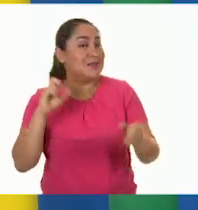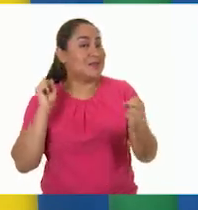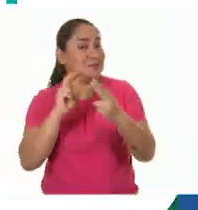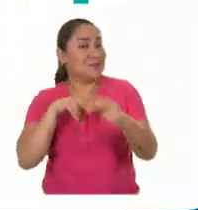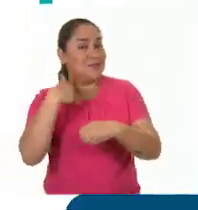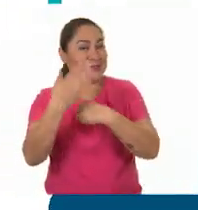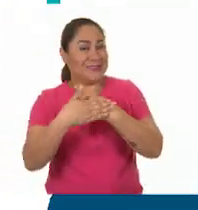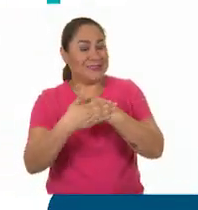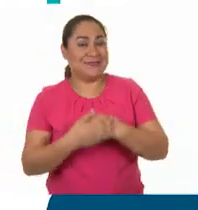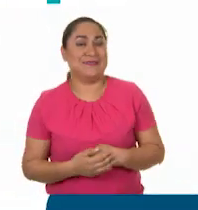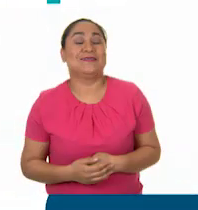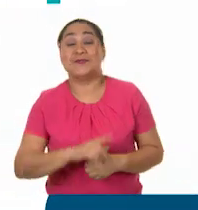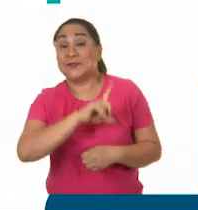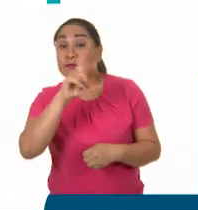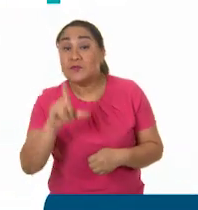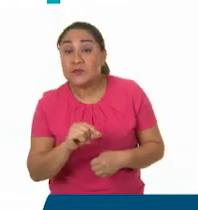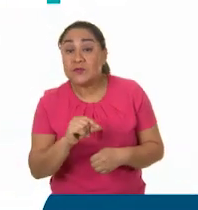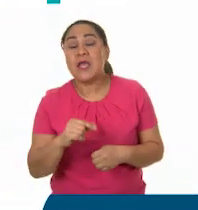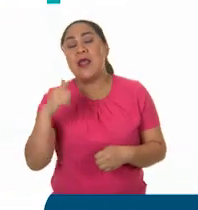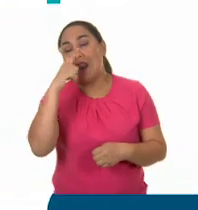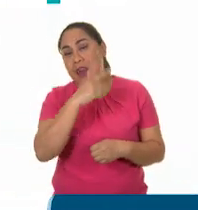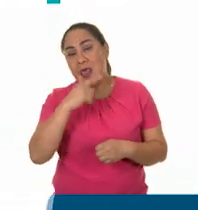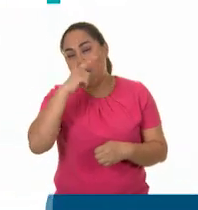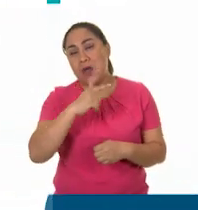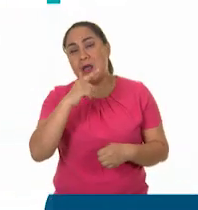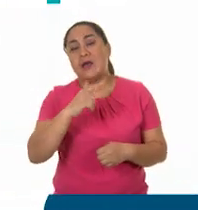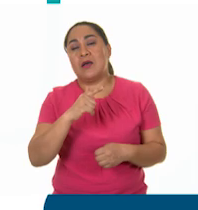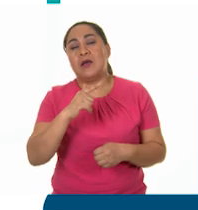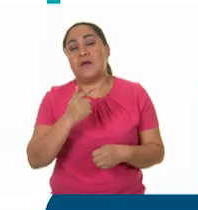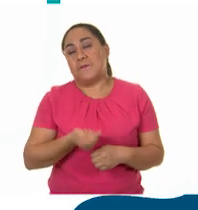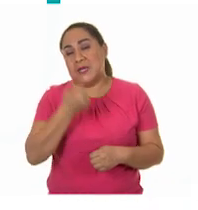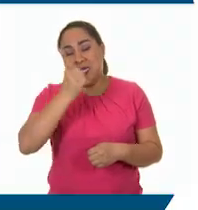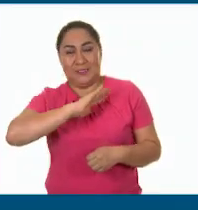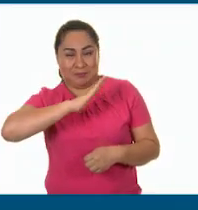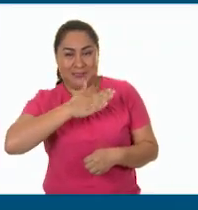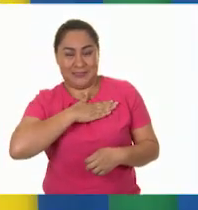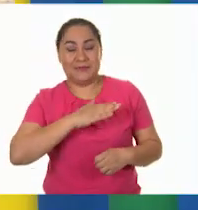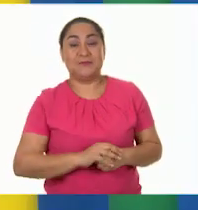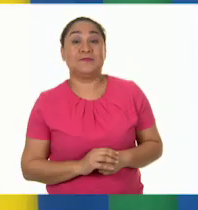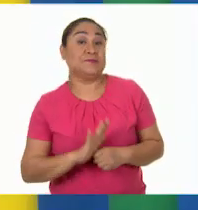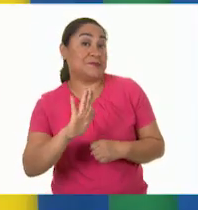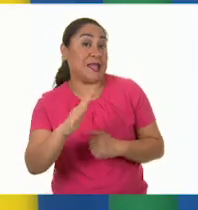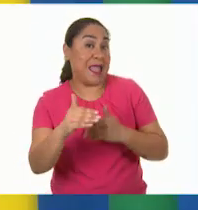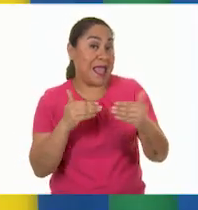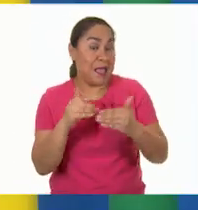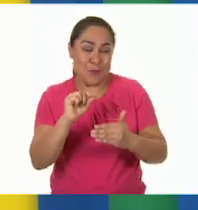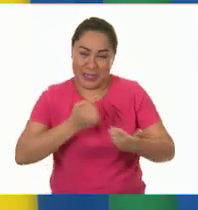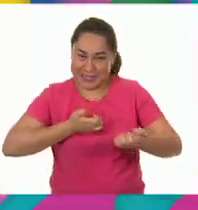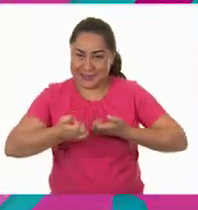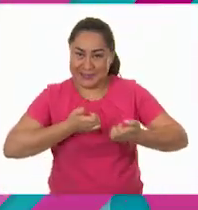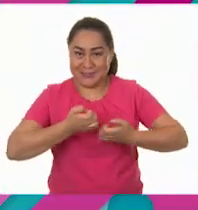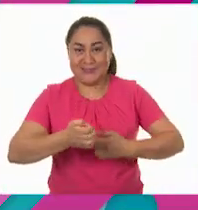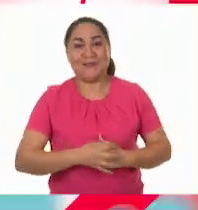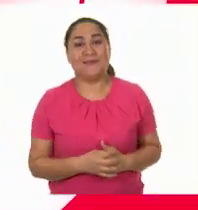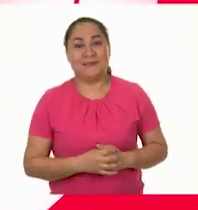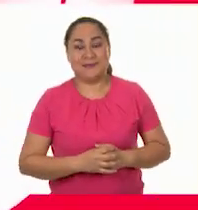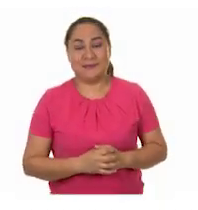en la próxima. A continuación, lengua materna. Pero antes, vamos a movernos un poco.